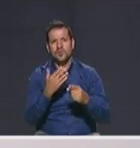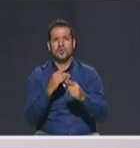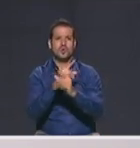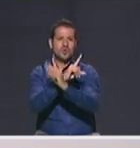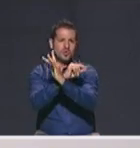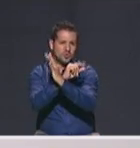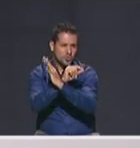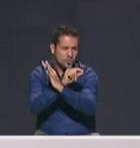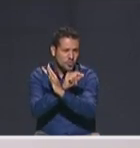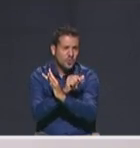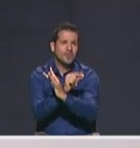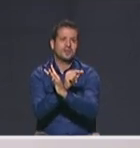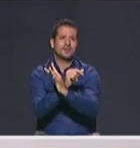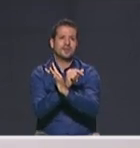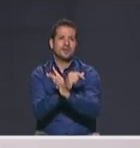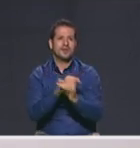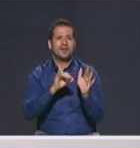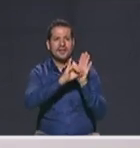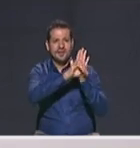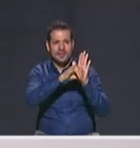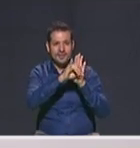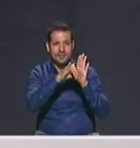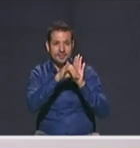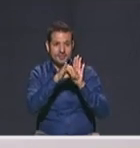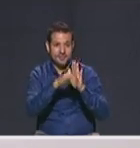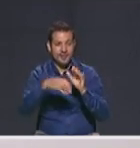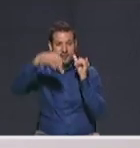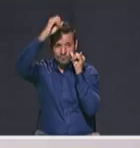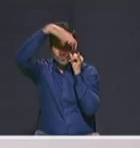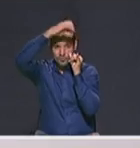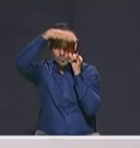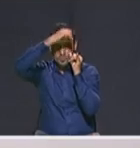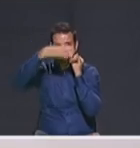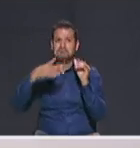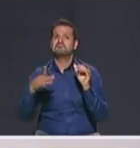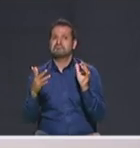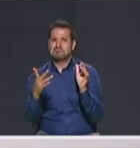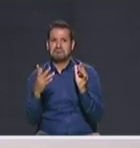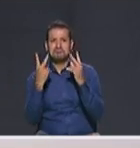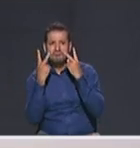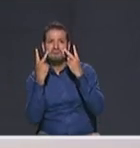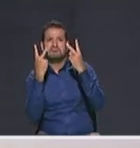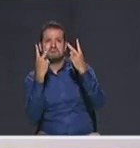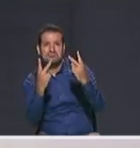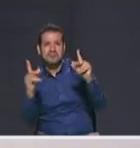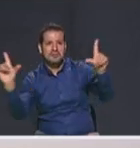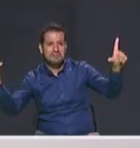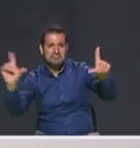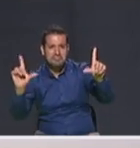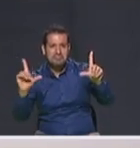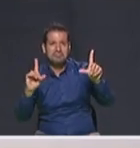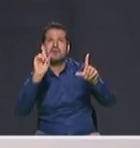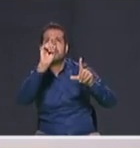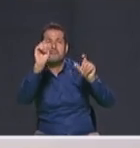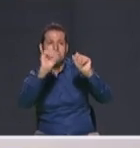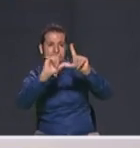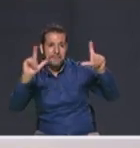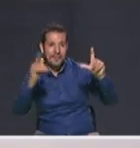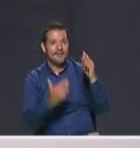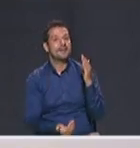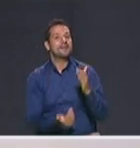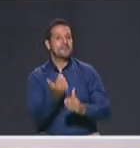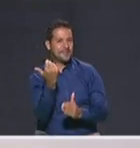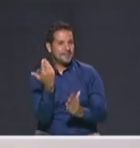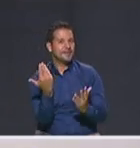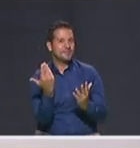Twitter, Instagram y YouTube, que también se conectan por esas redes sociales, pueden ver en vivo y en directo esta transmisión. Comenzamos entonces. Iniciemos. Entramos en